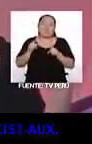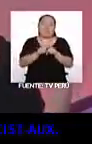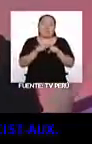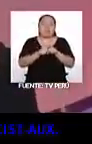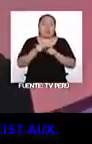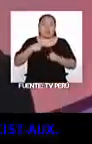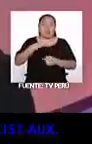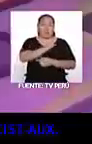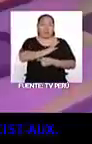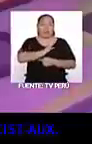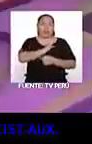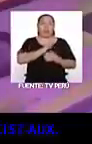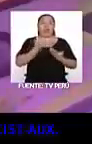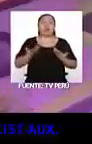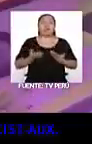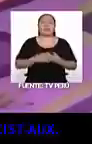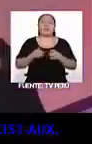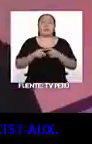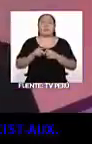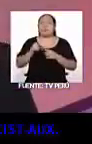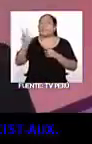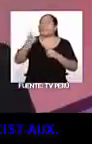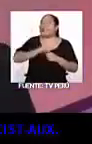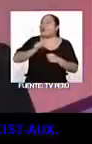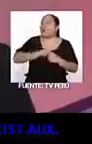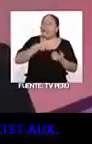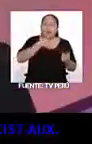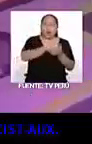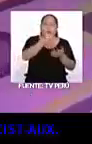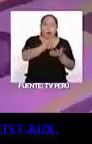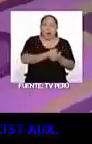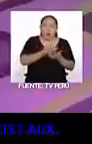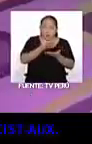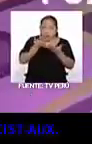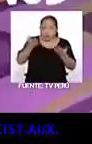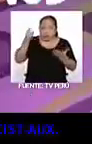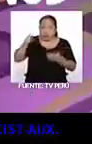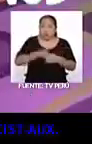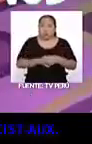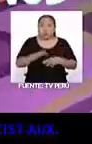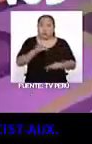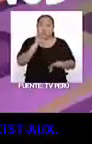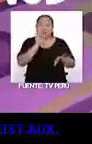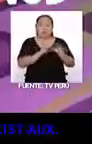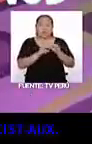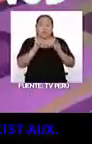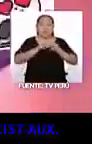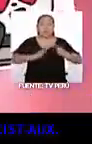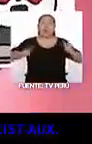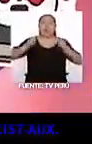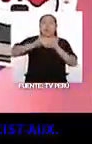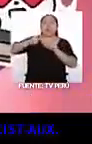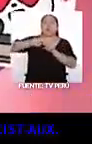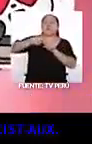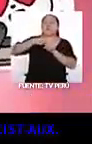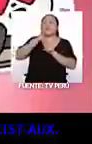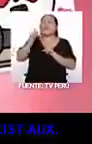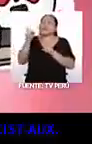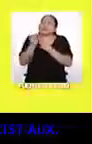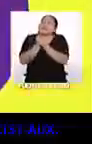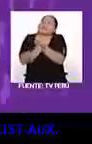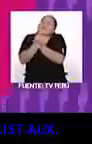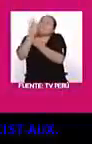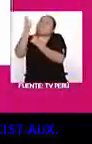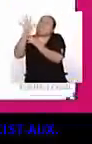comportamiento que los convierte en fans. Los imitan, compran todos sus souvenirs y encuentran una serie de valores positivos en ellos. O sea, los